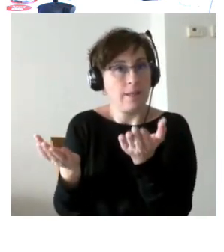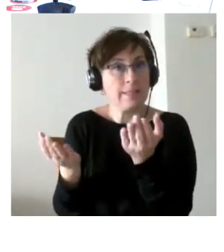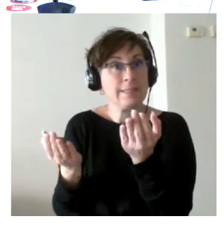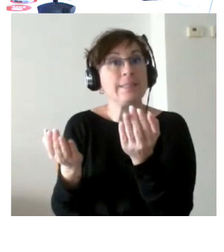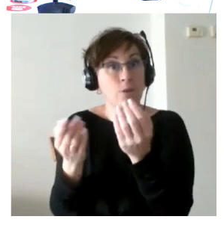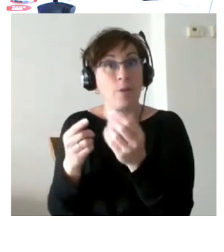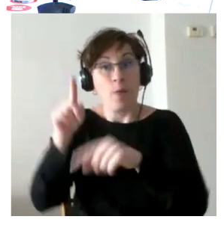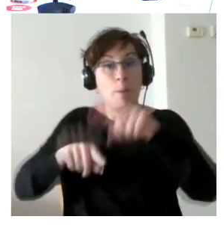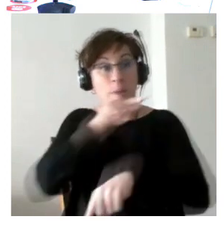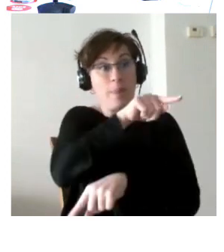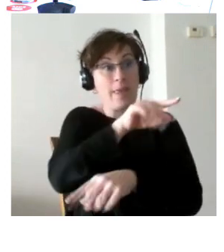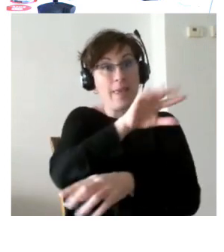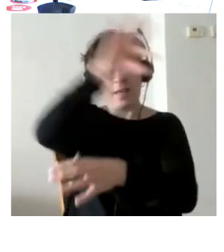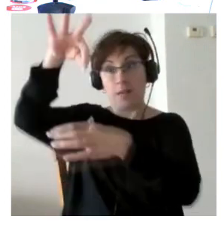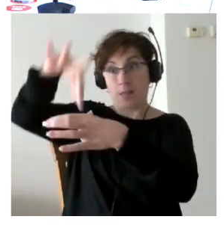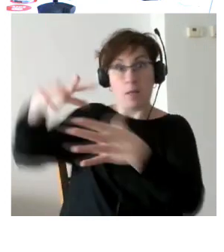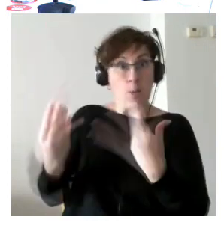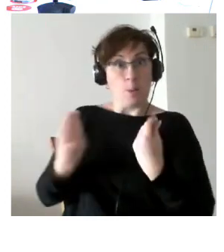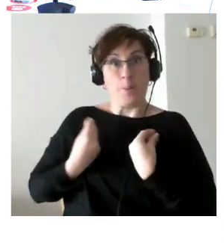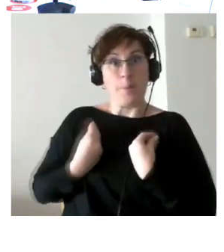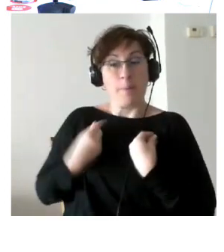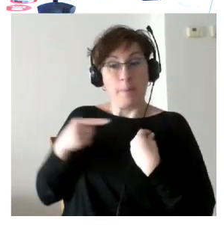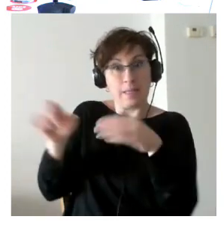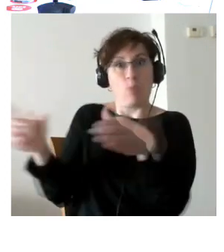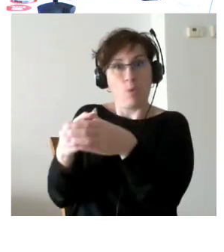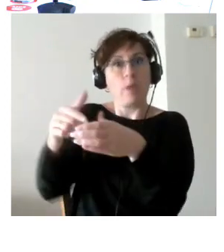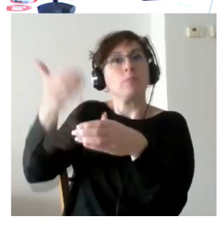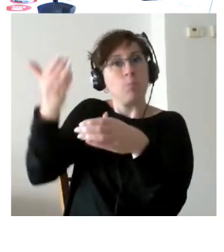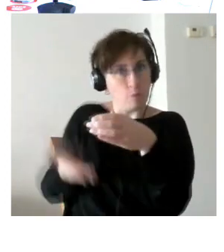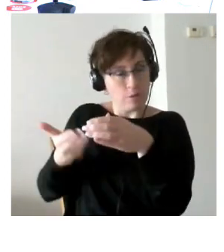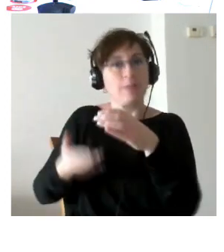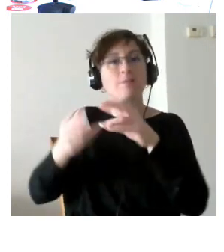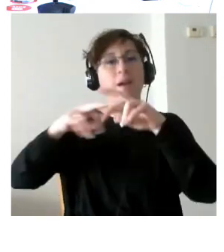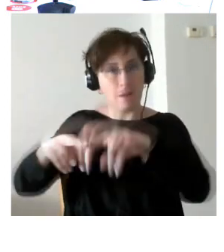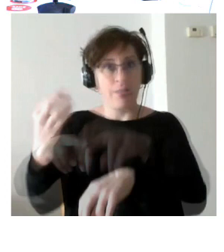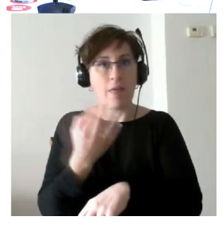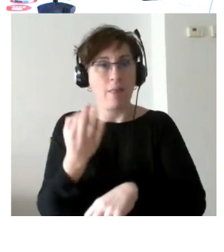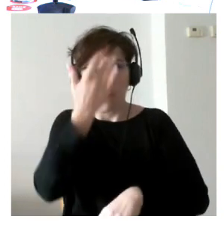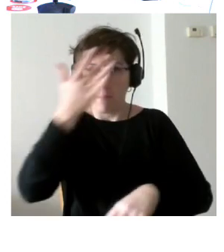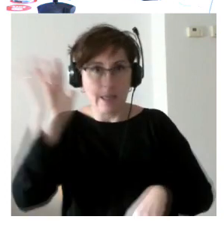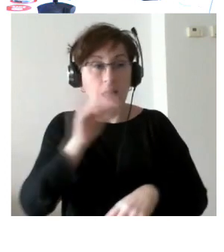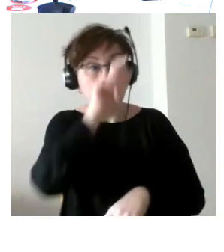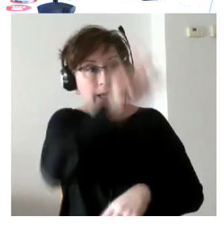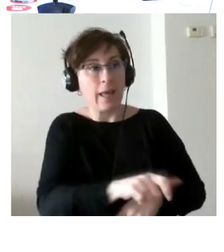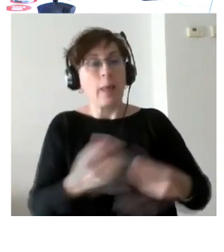vive la persona es algo que es muy importante y que tenemos que analizar Si ahora mismo la persona está viviendo dentro de una institución